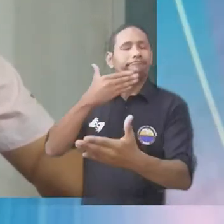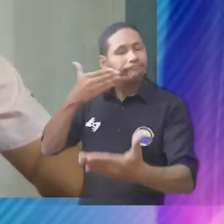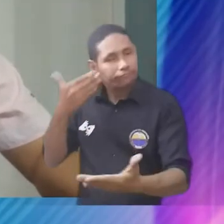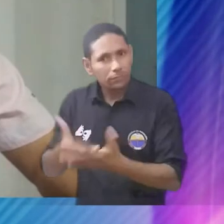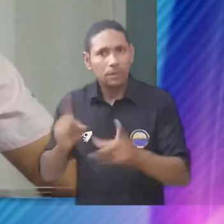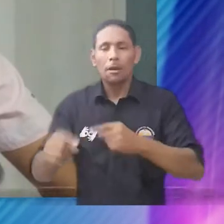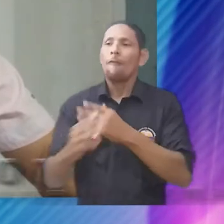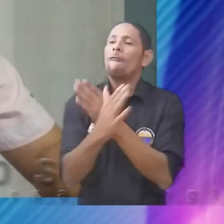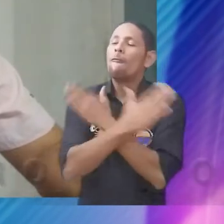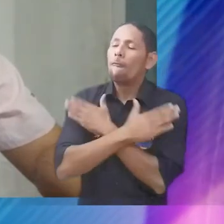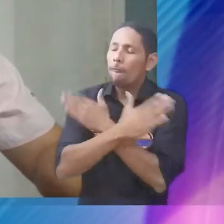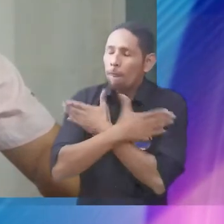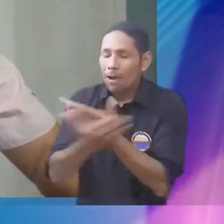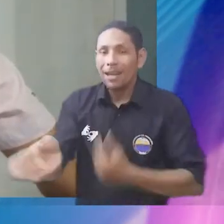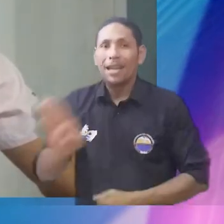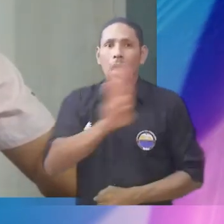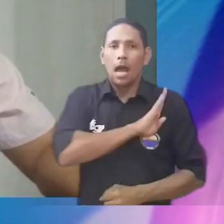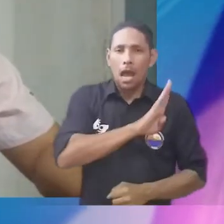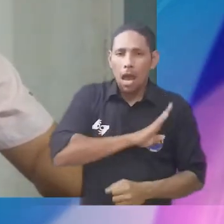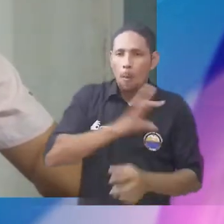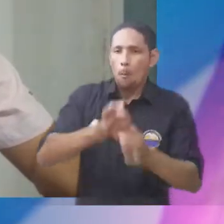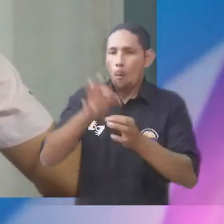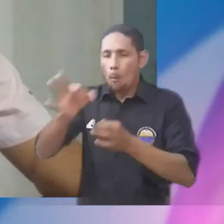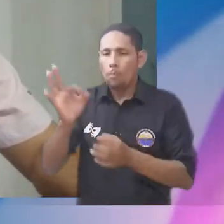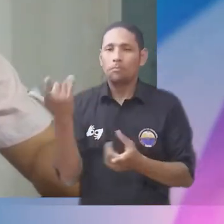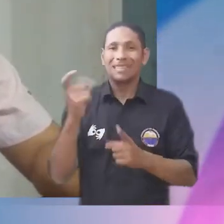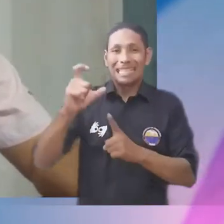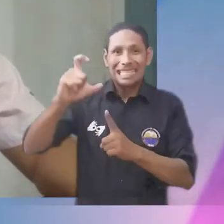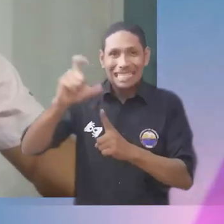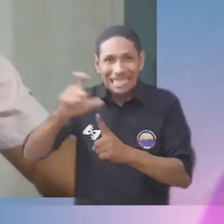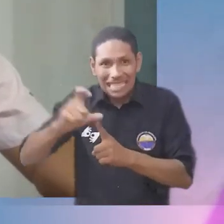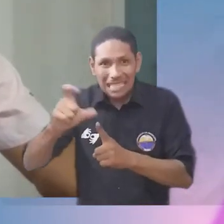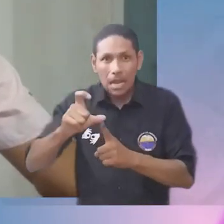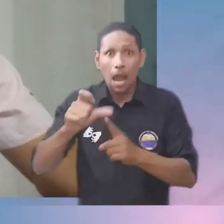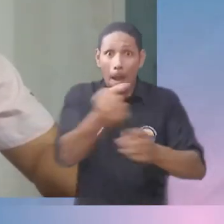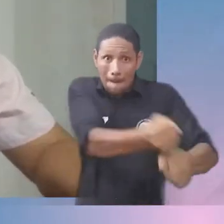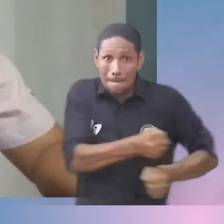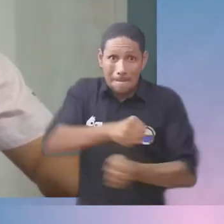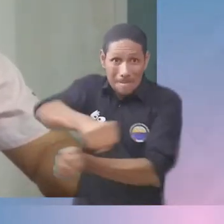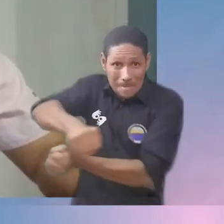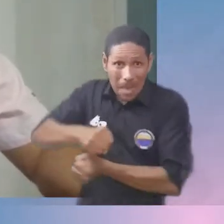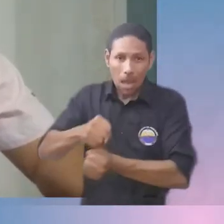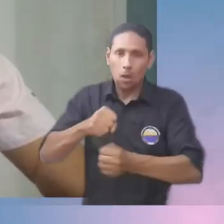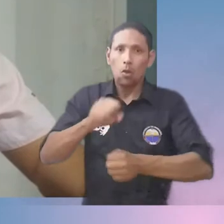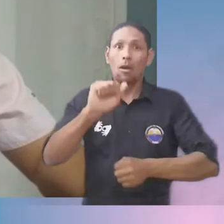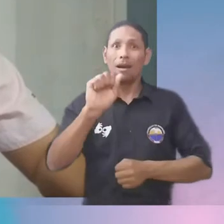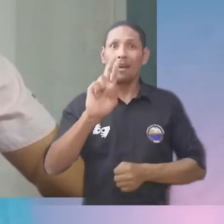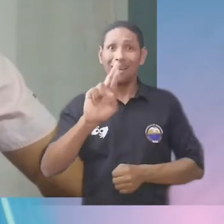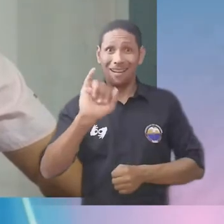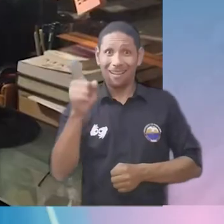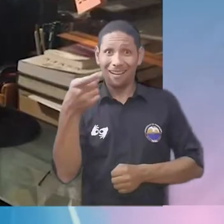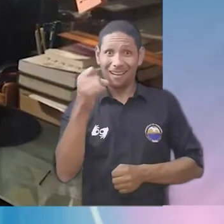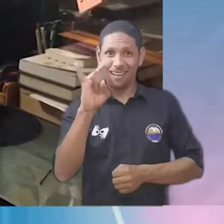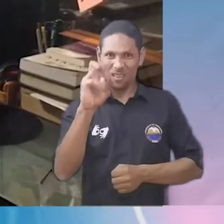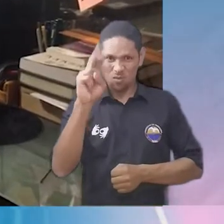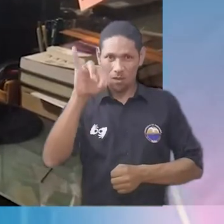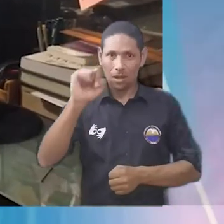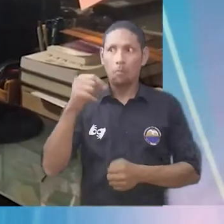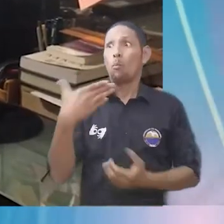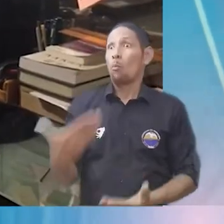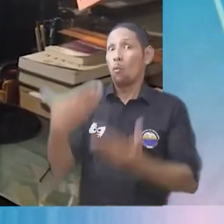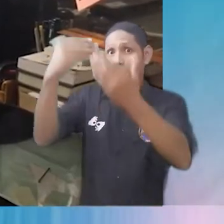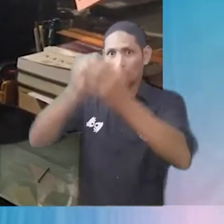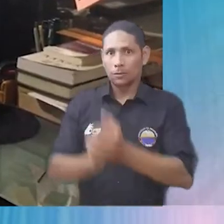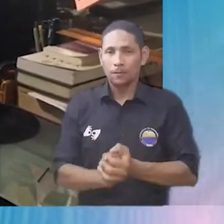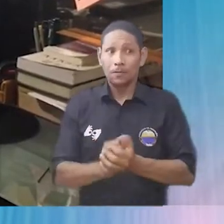igual forma, felicitar a los alcaldes del Banco, Ciénaga y Ariguaní por ponérsela a 10. Pero aún